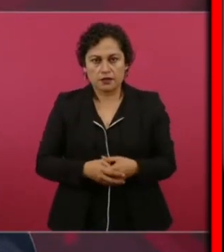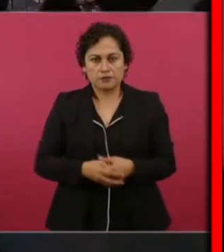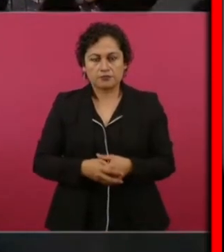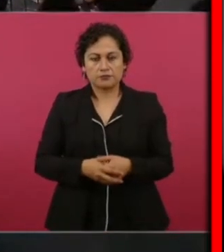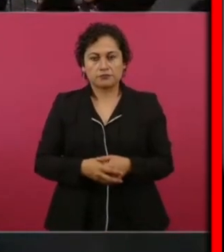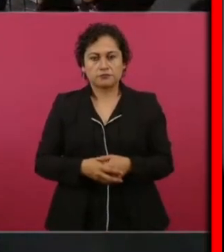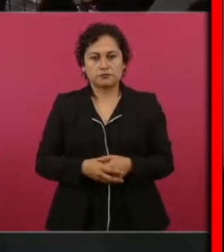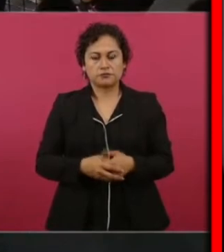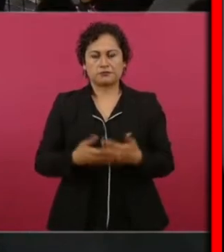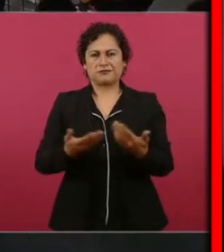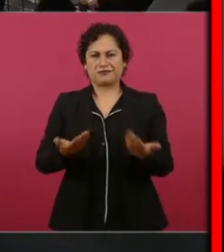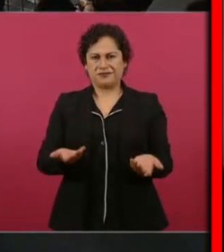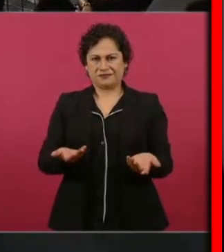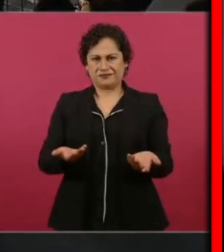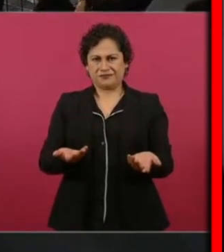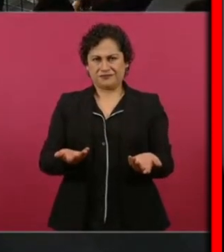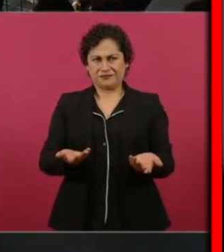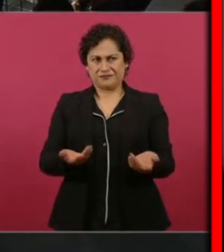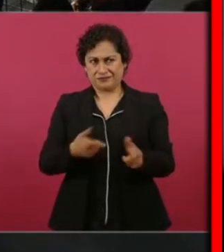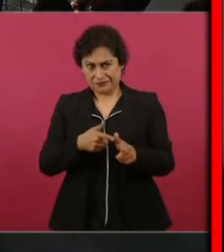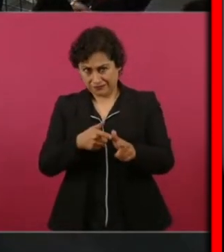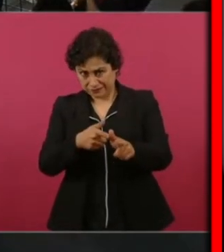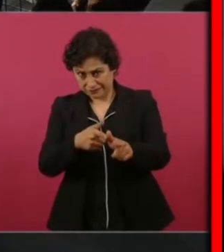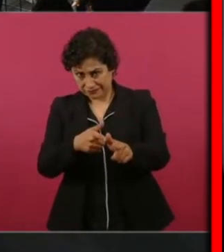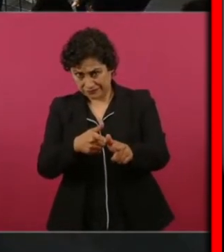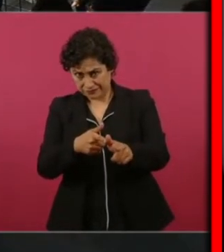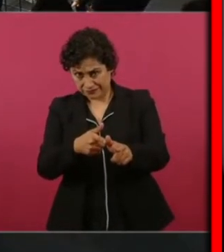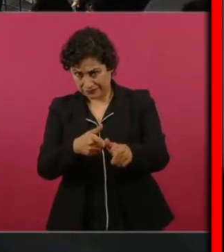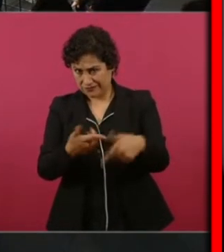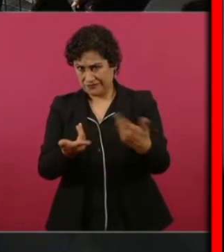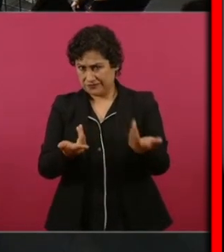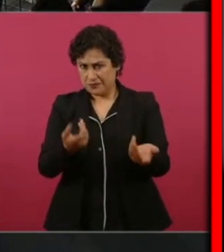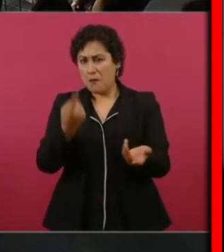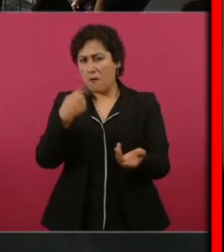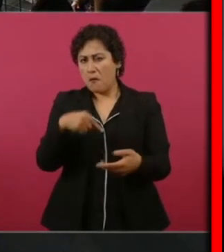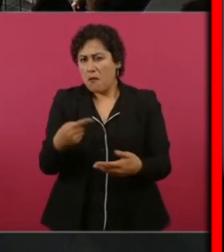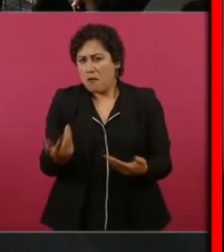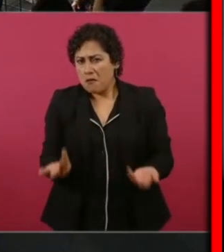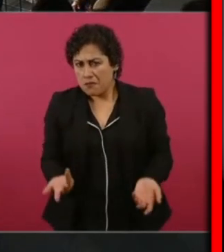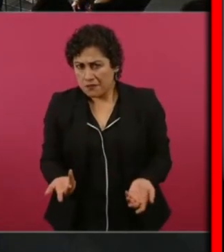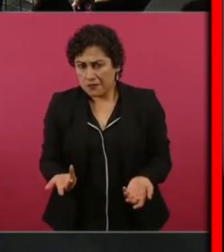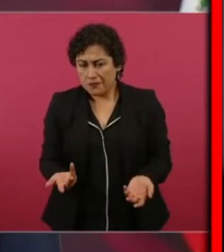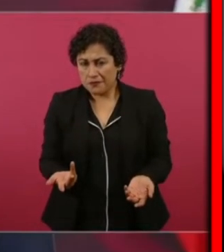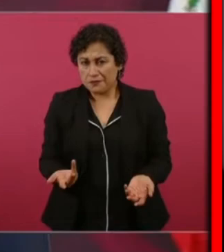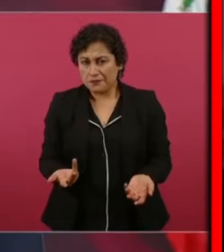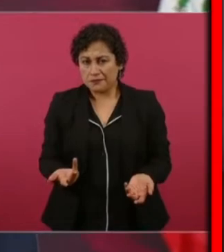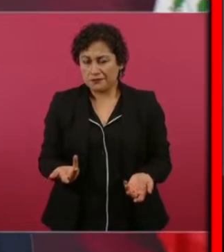y por qué mantener la concesión o sea, es